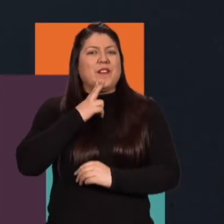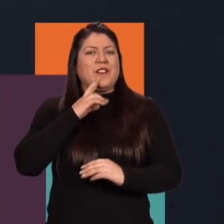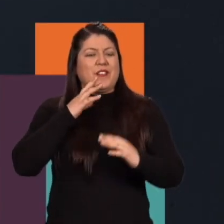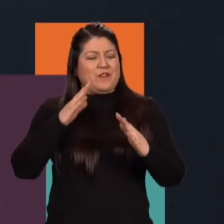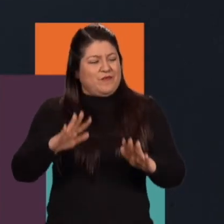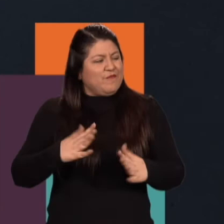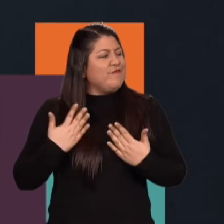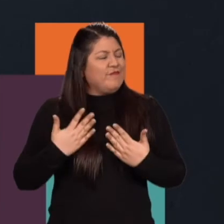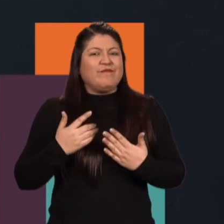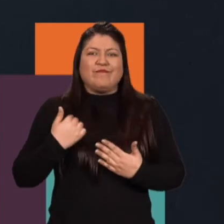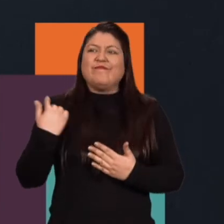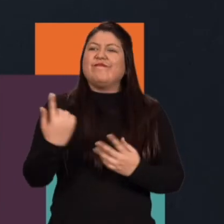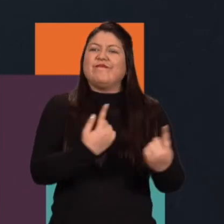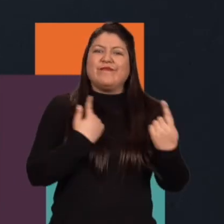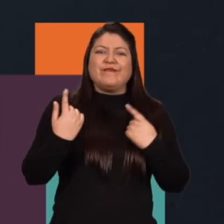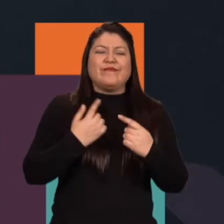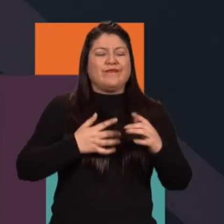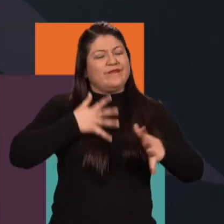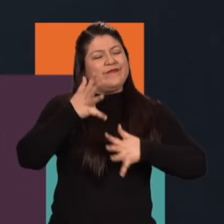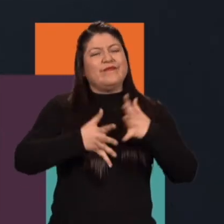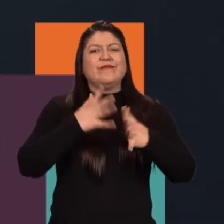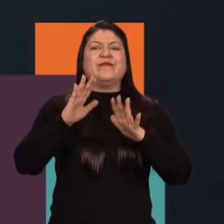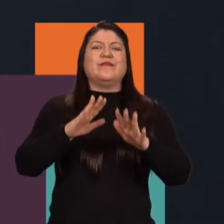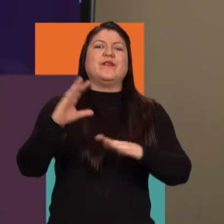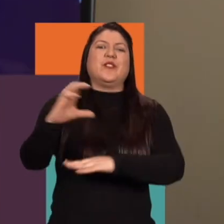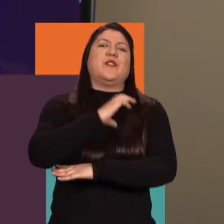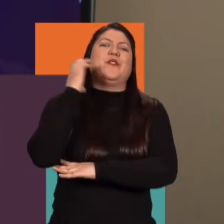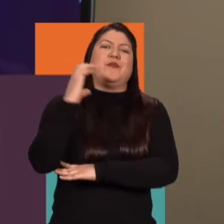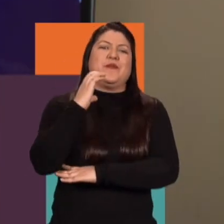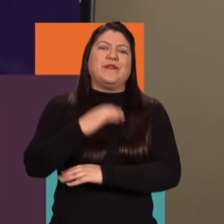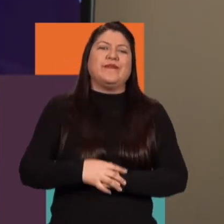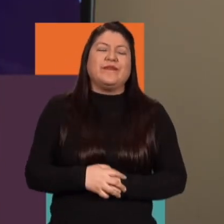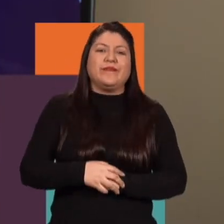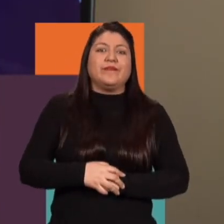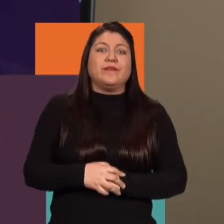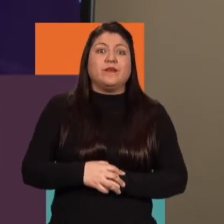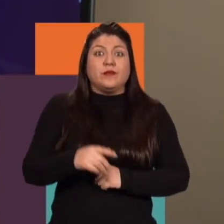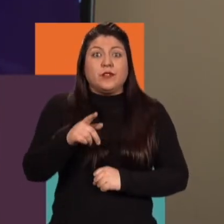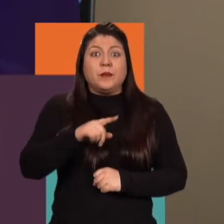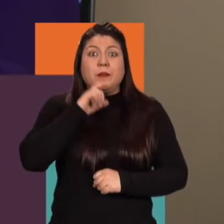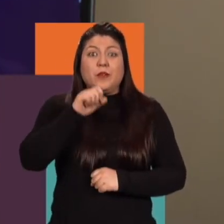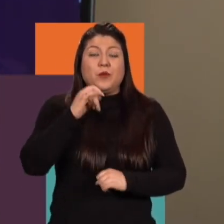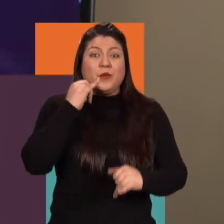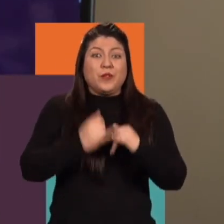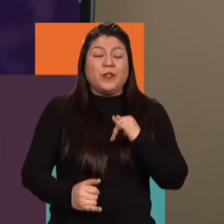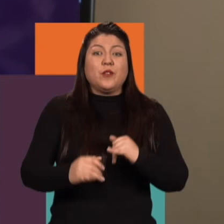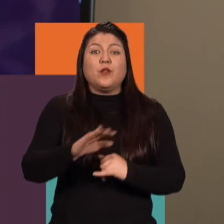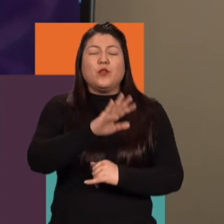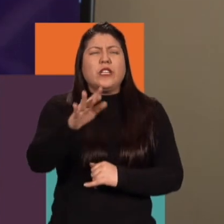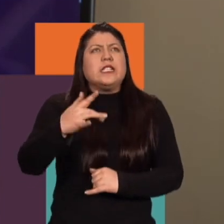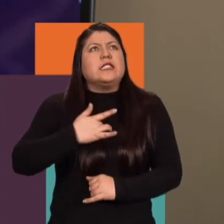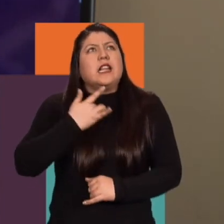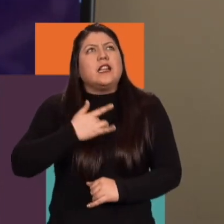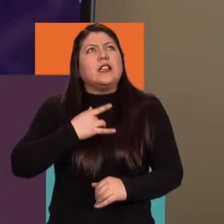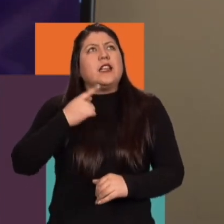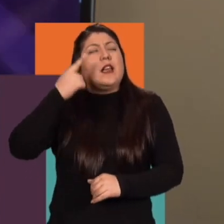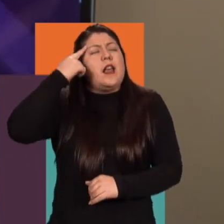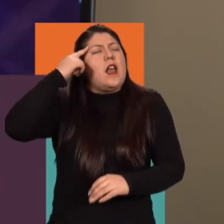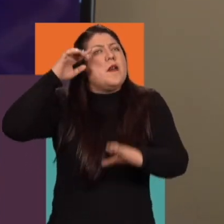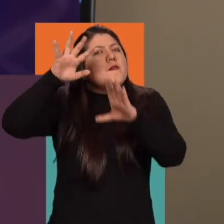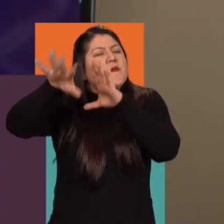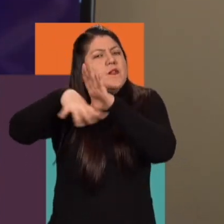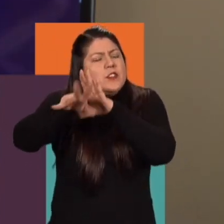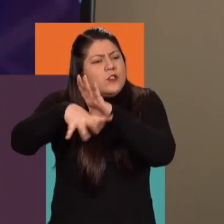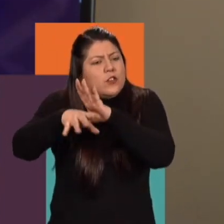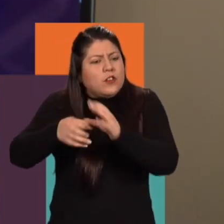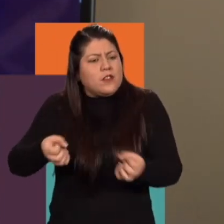y enriquecemos nuestro vocabulario en lengua de señas colombiana bien la última pregunta es si consideran ustedes que desde